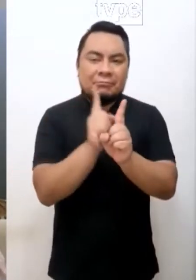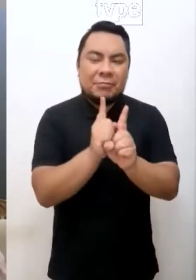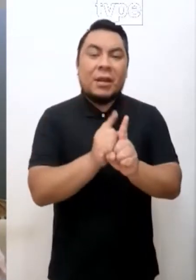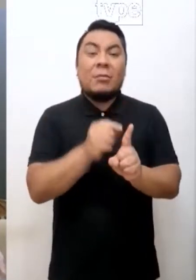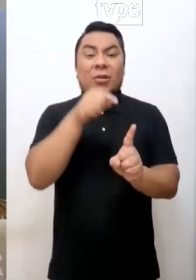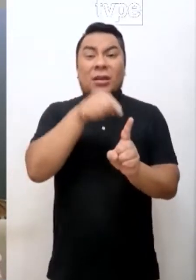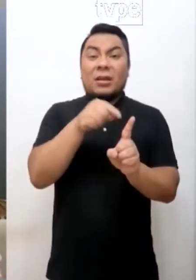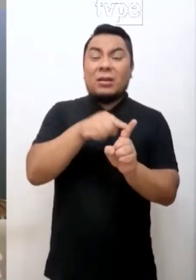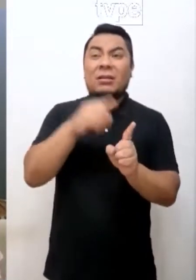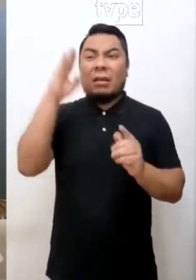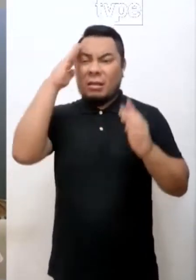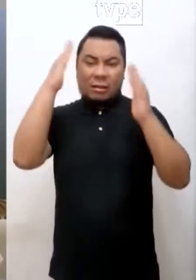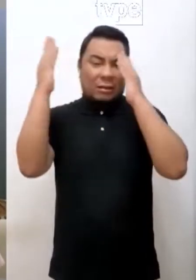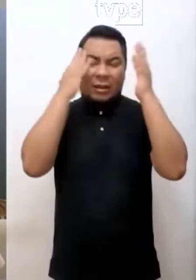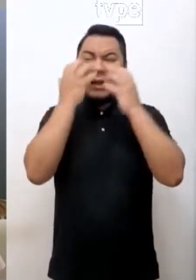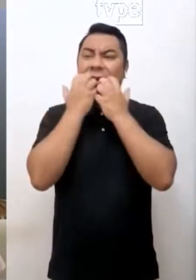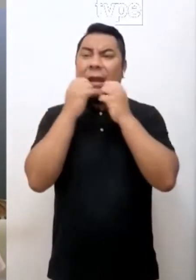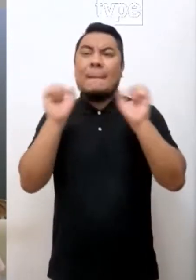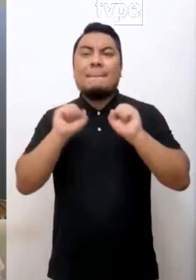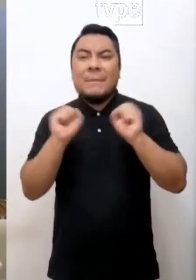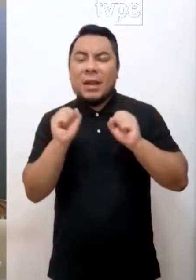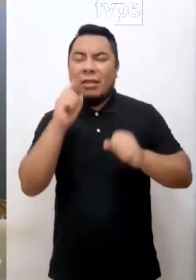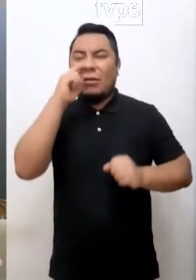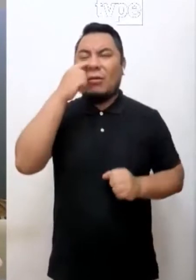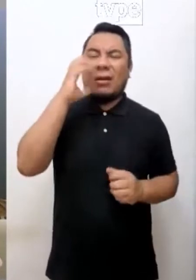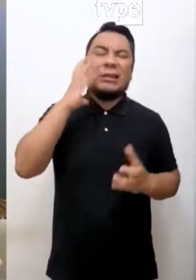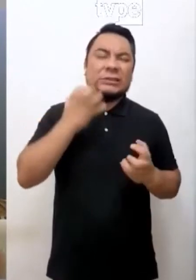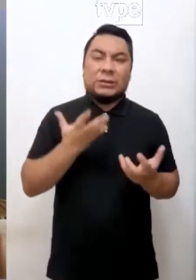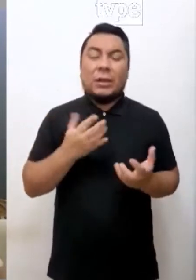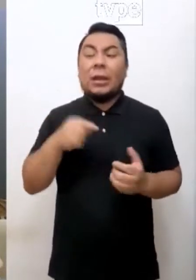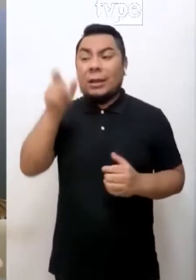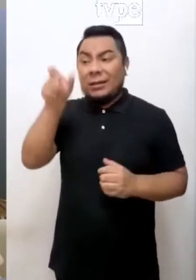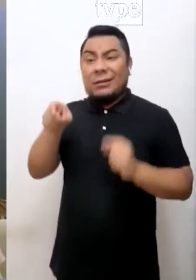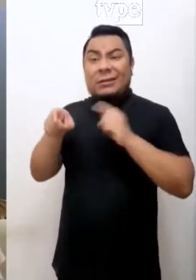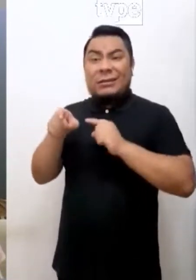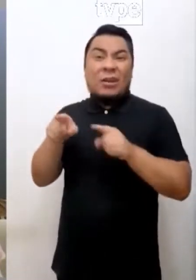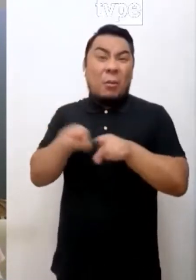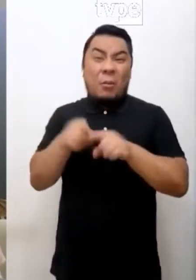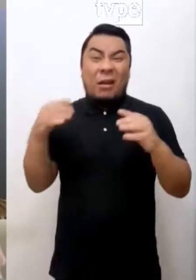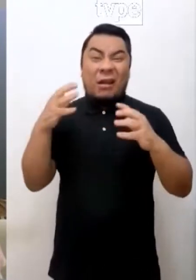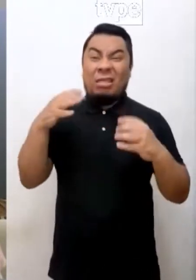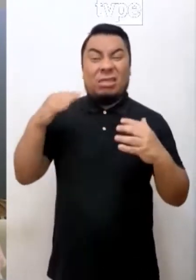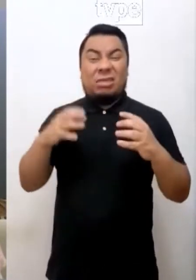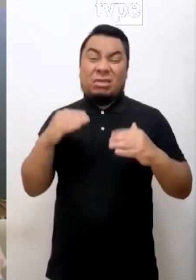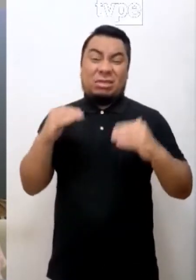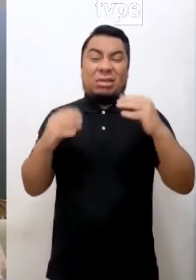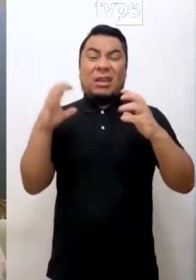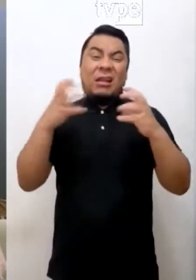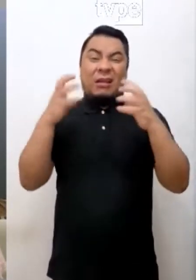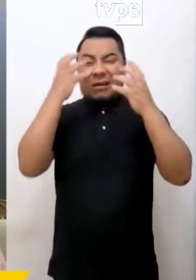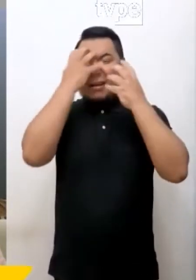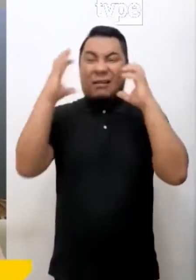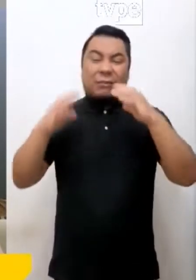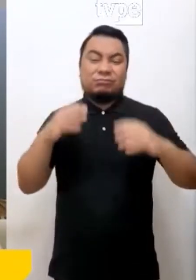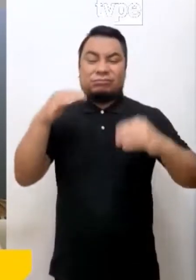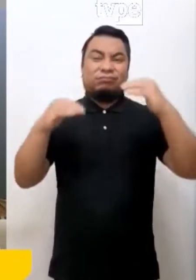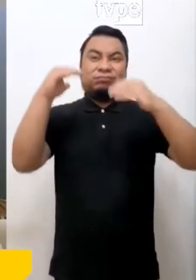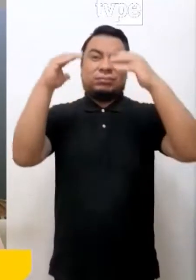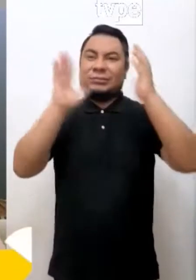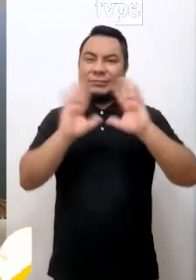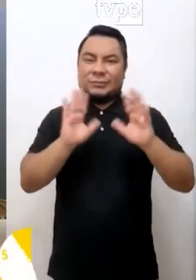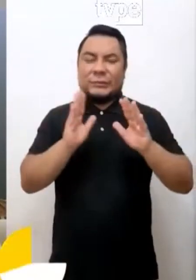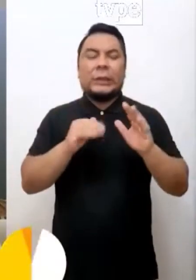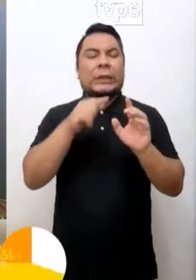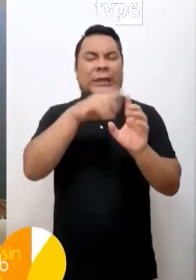las personas que muchas veces entran en crisis de pánico o de nerviosismo, de estrés, pueden empezar a alterar sus emociones. Pueden